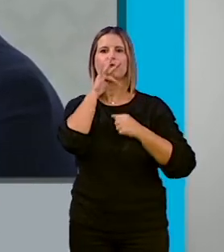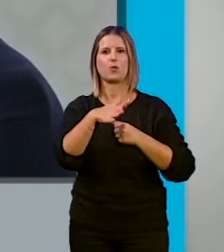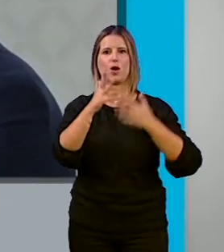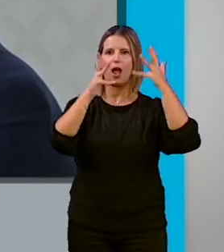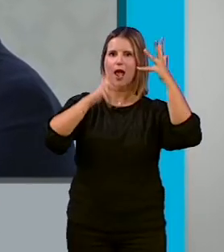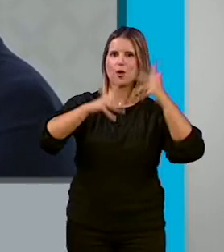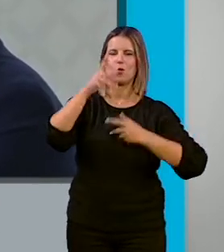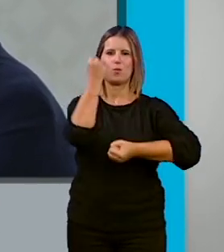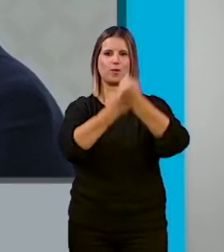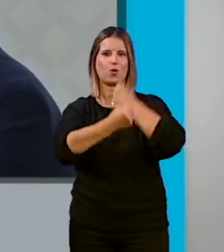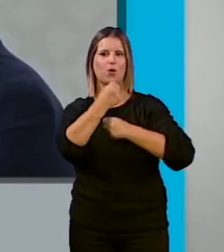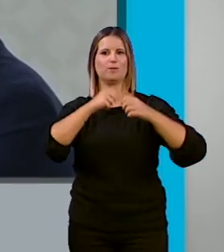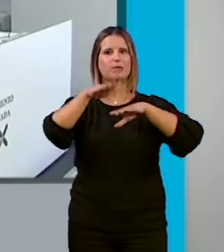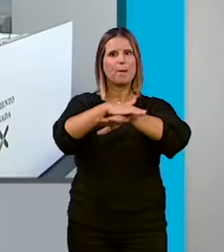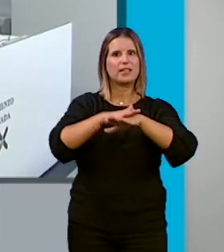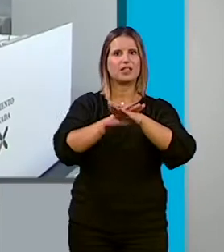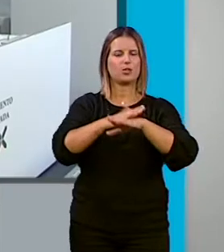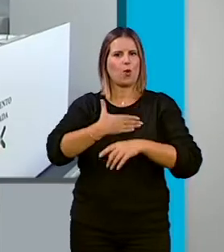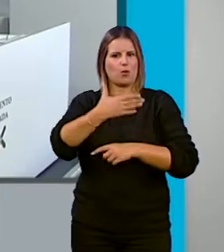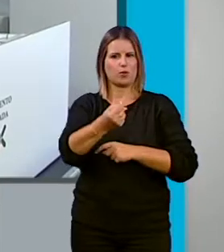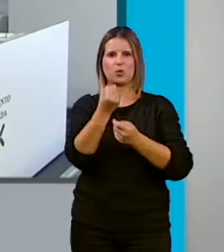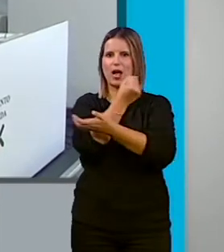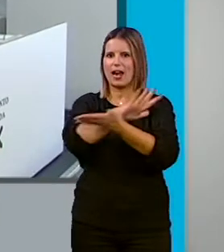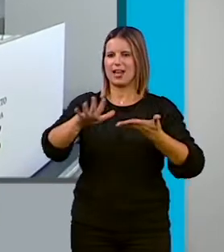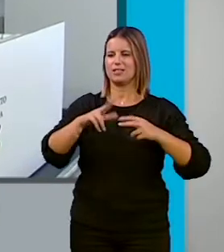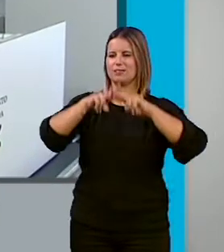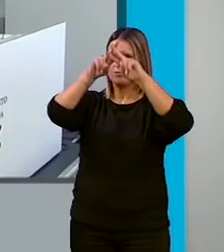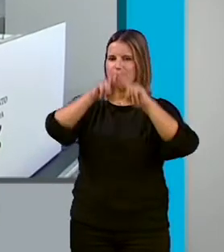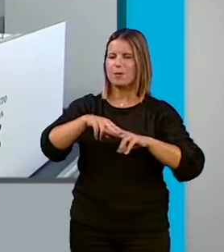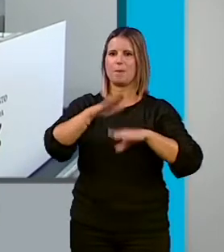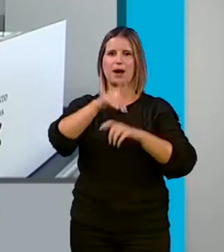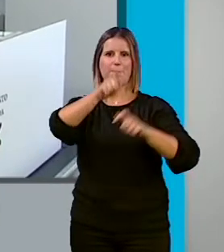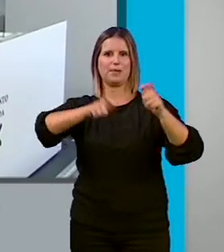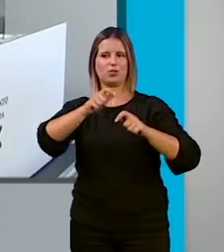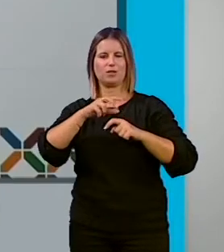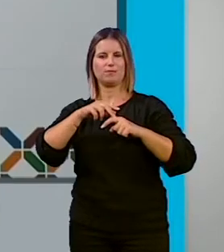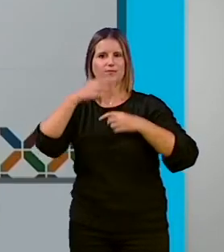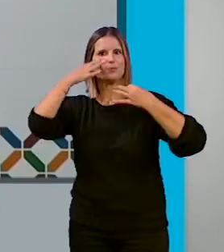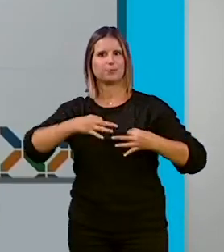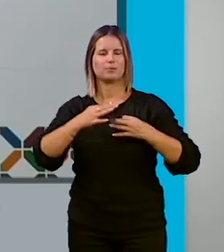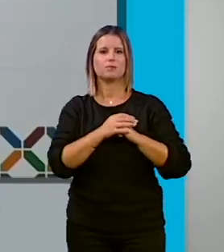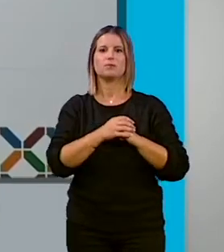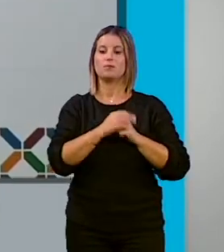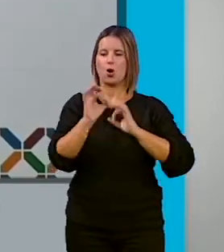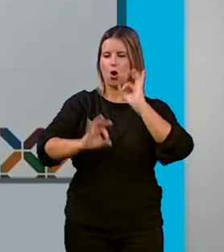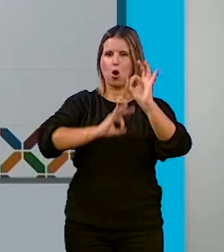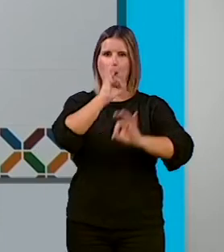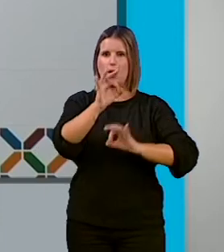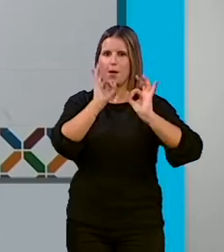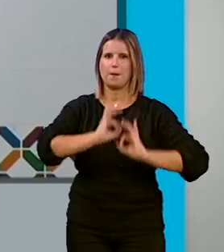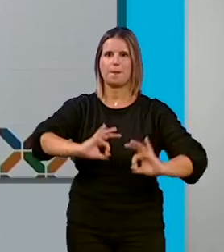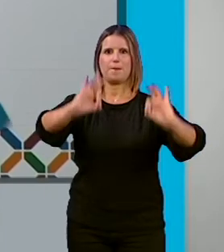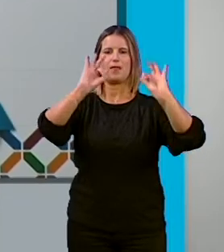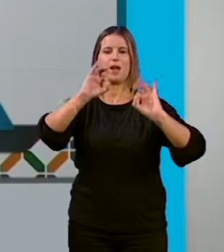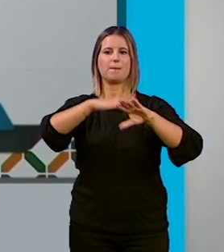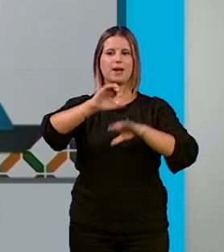Administrativo Municipal de forma gratuita para ofrecer garantías a los ciudadanos. Como un órgano especializado para la resolución de las